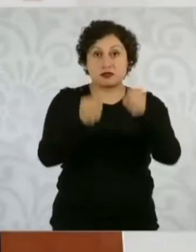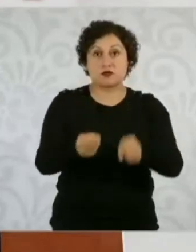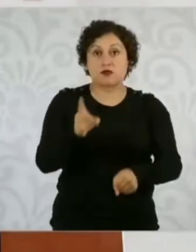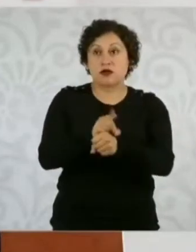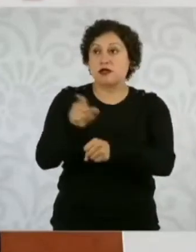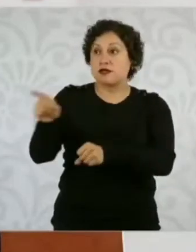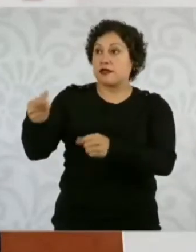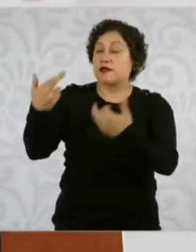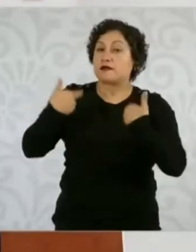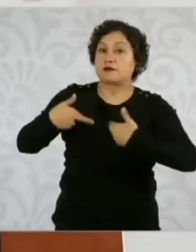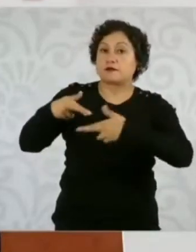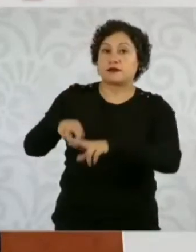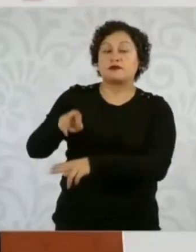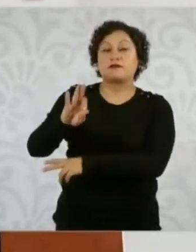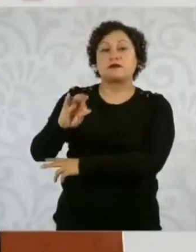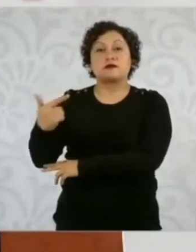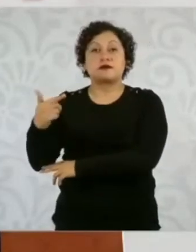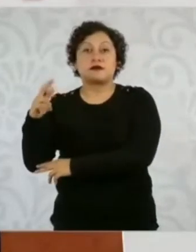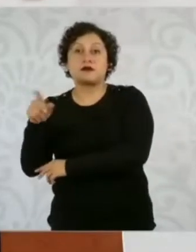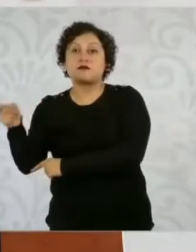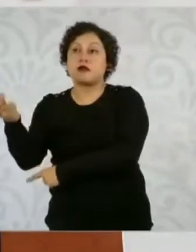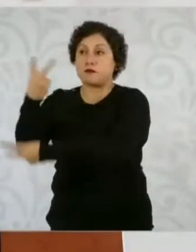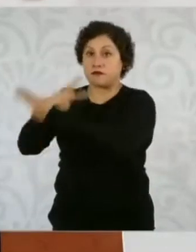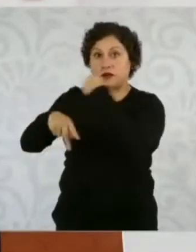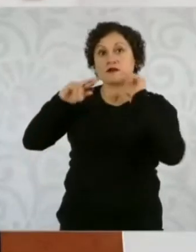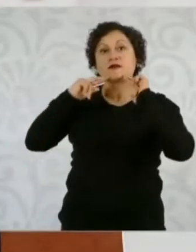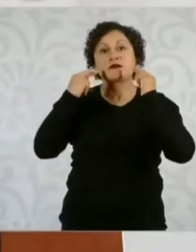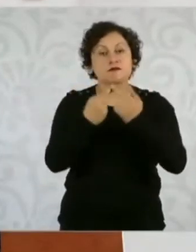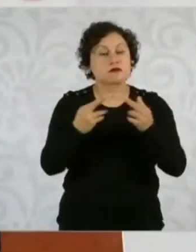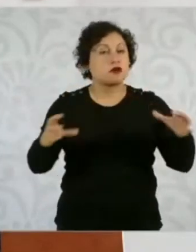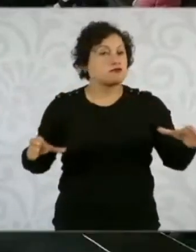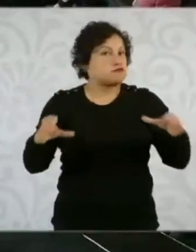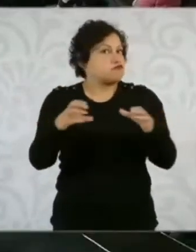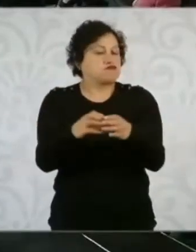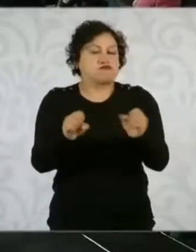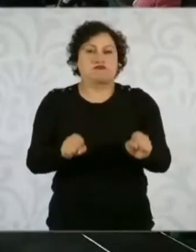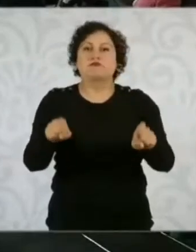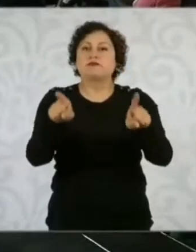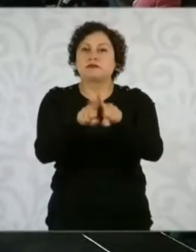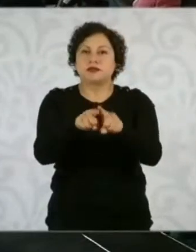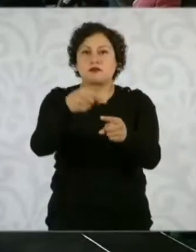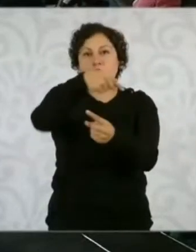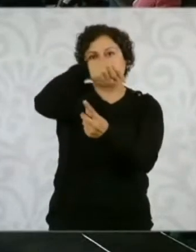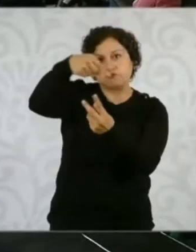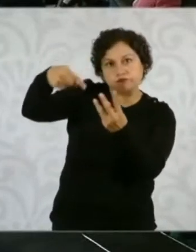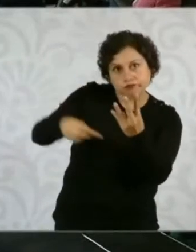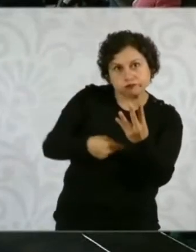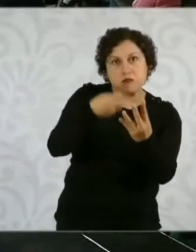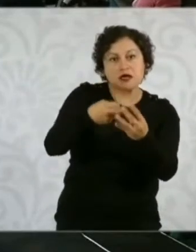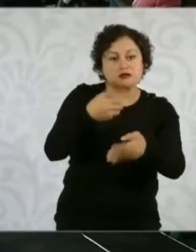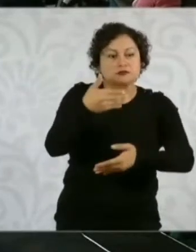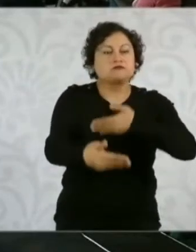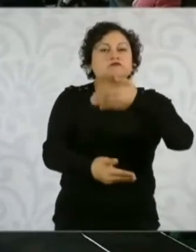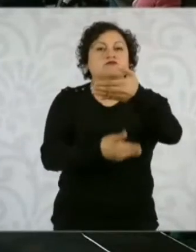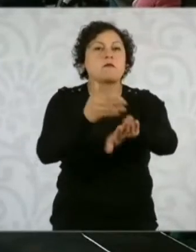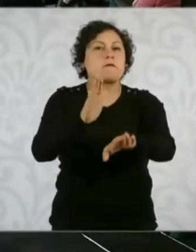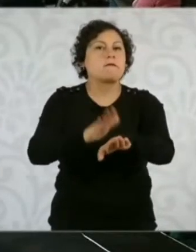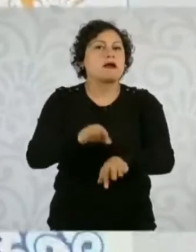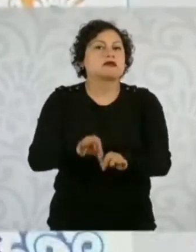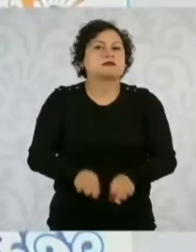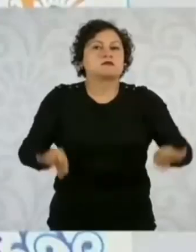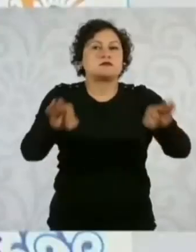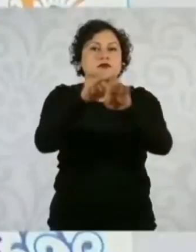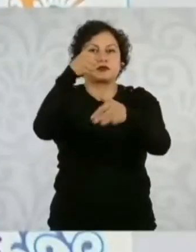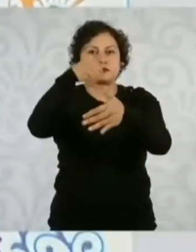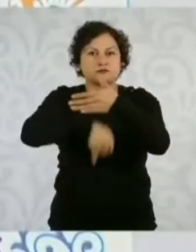Gabinete de Seguridad. Entonces, todo eso nos va dando el avance y también la información que tiene que